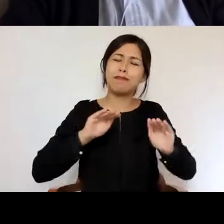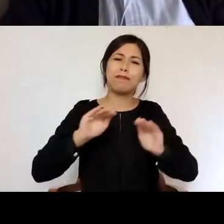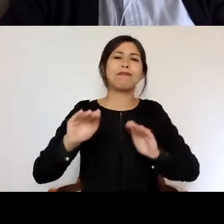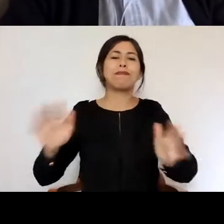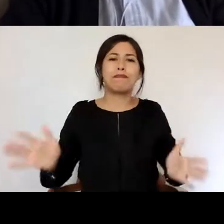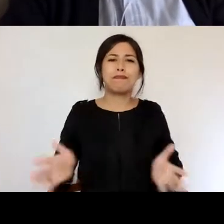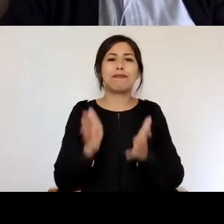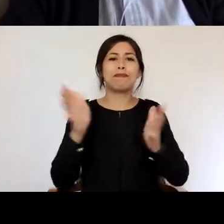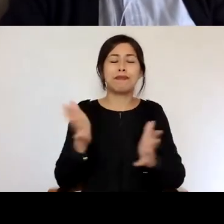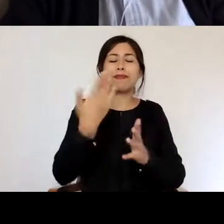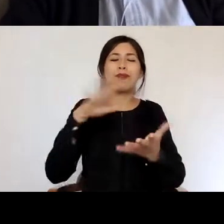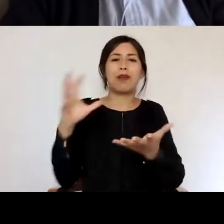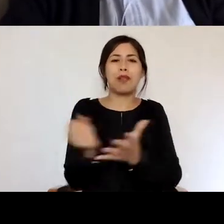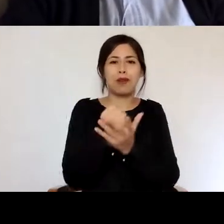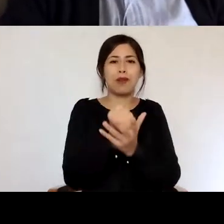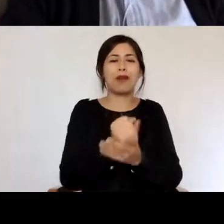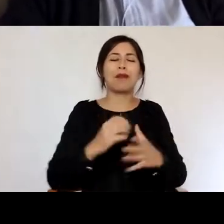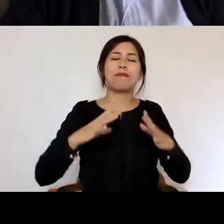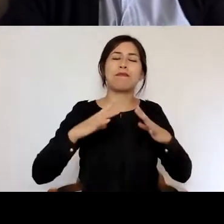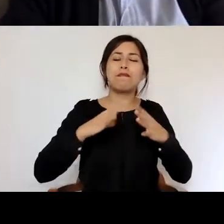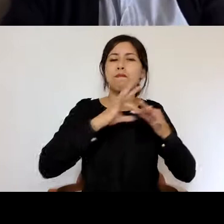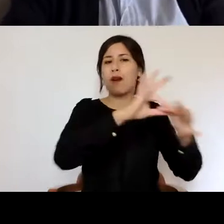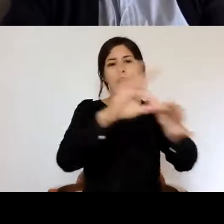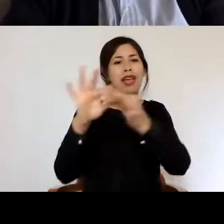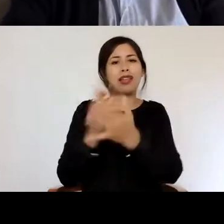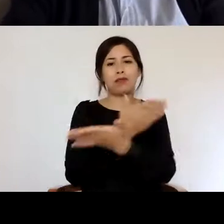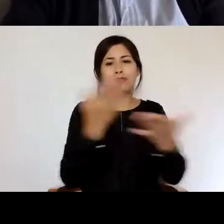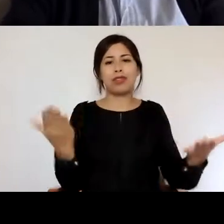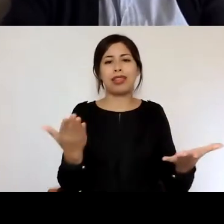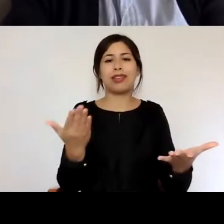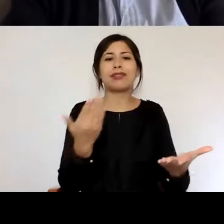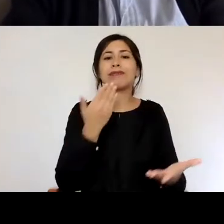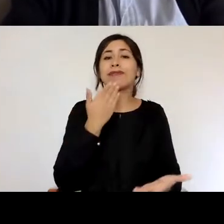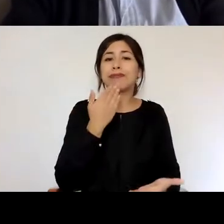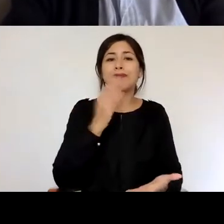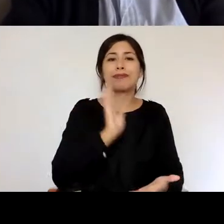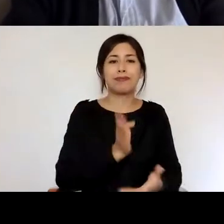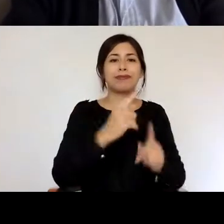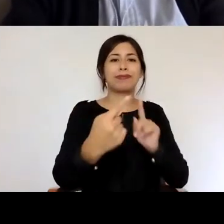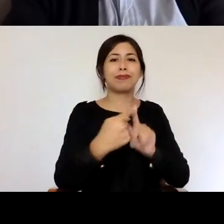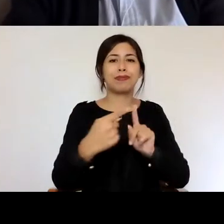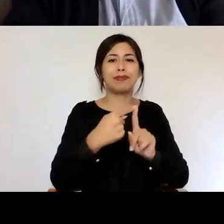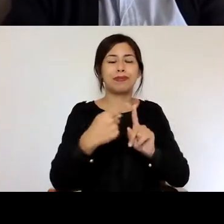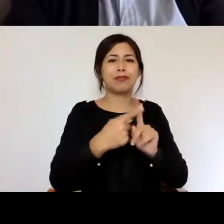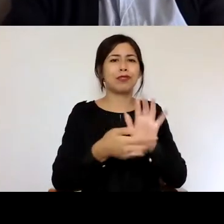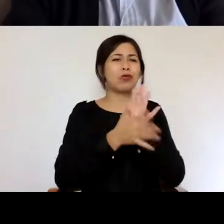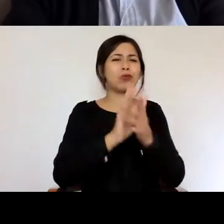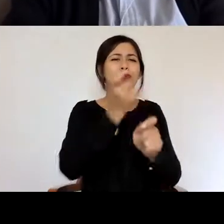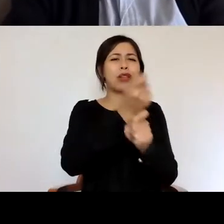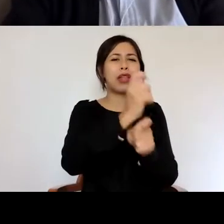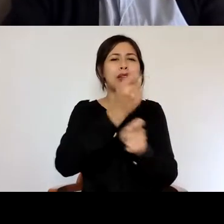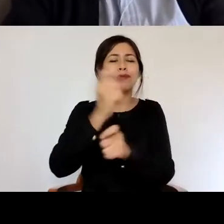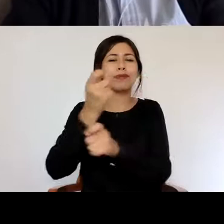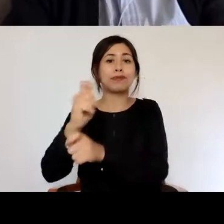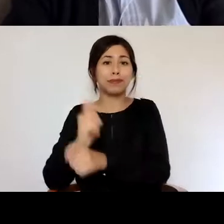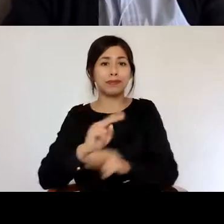llegar a puertas así que un millón de gracias a todos ustedes y vamos a seguir en contacto en todos los talleres que se van a desarrollar durante